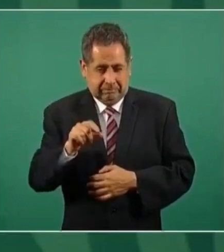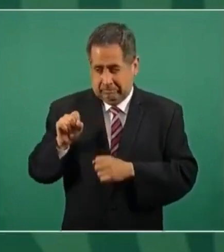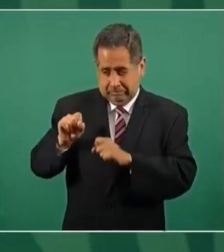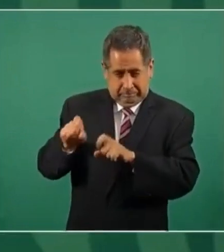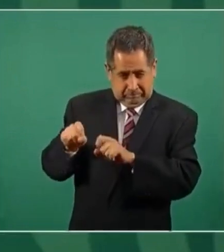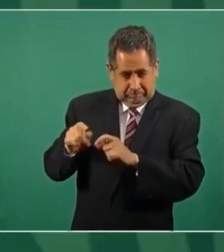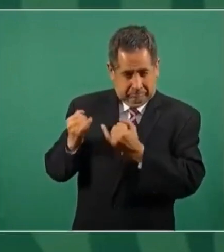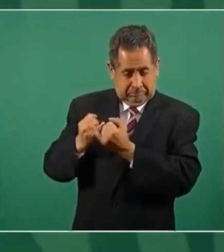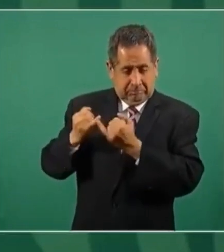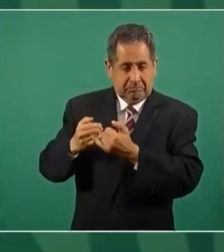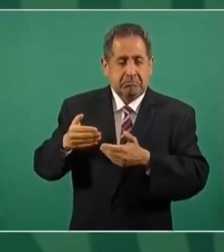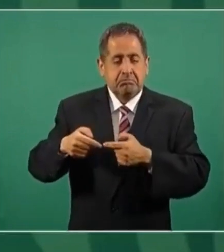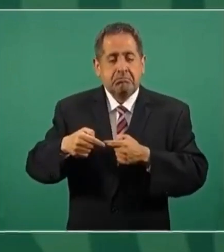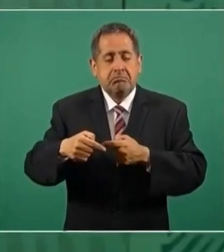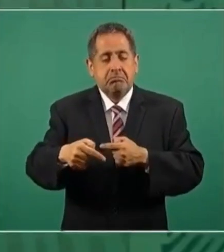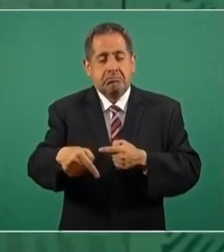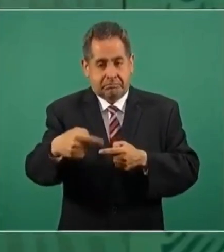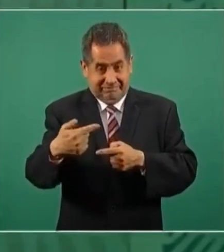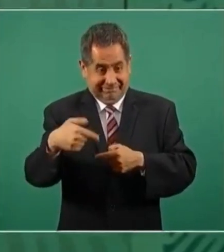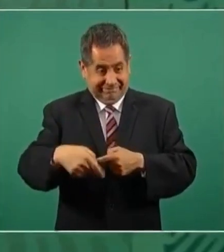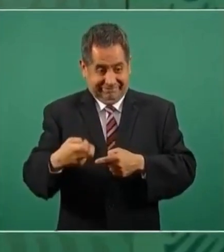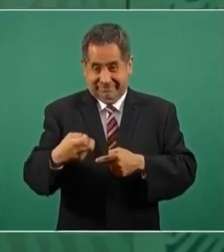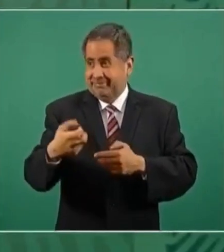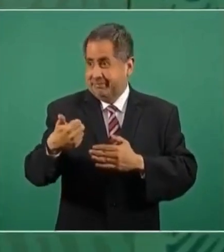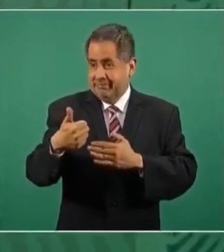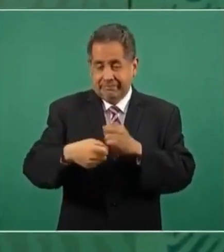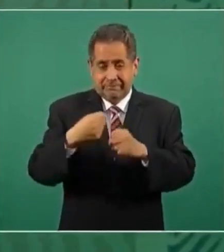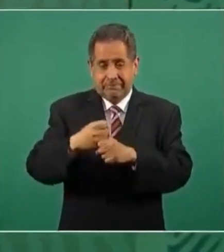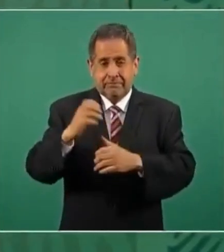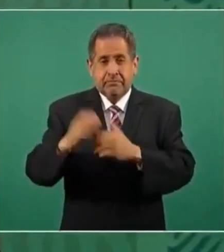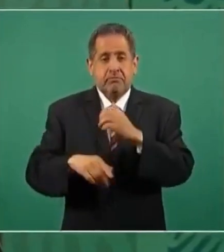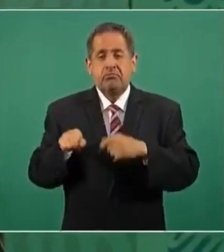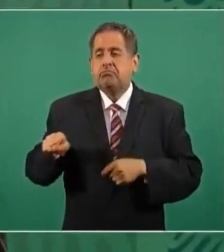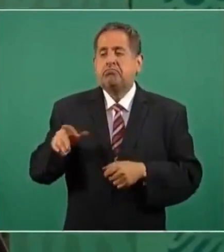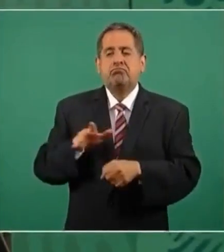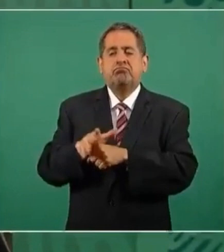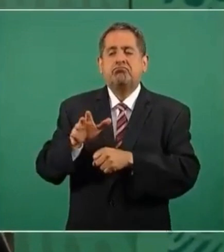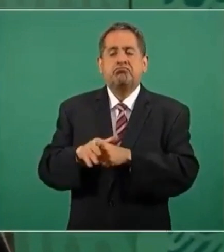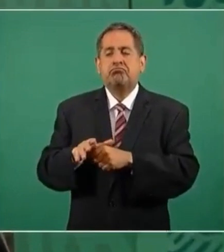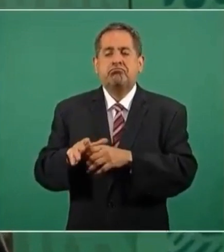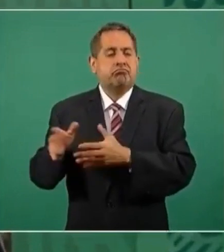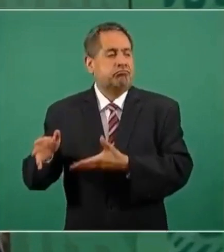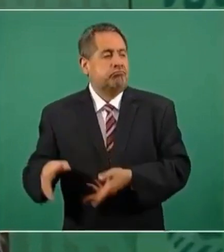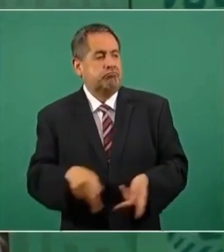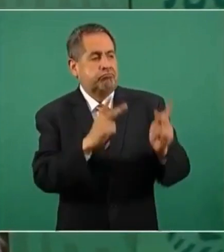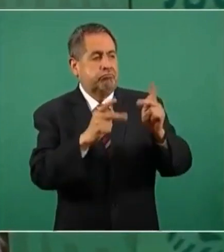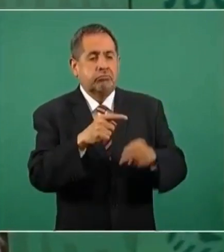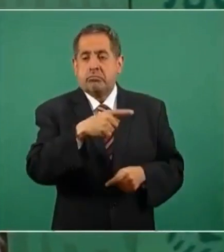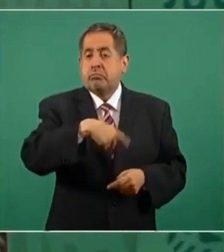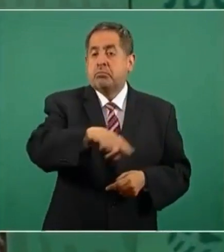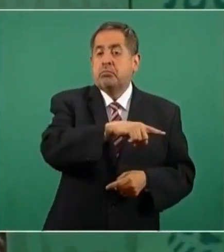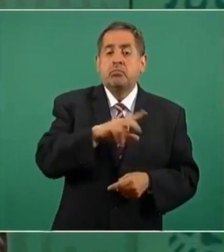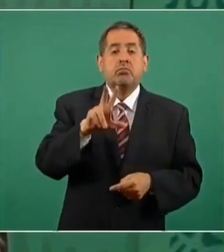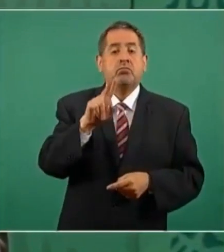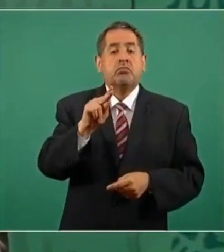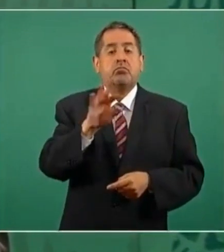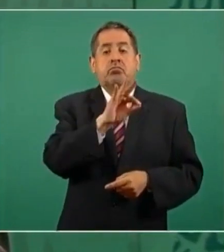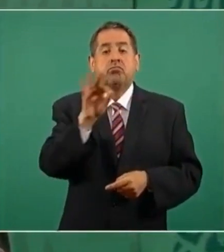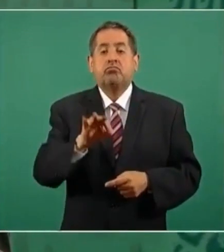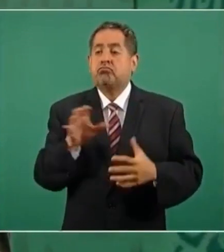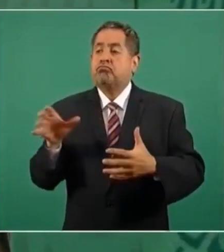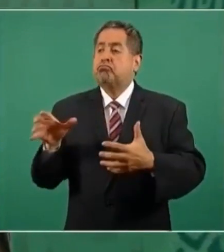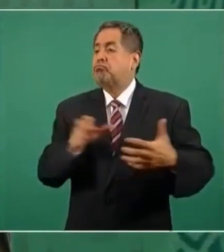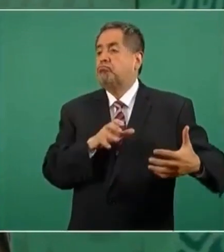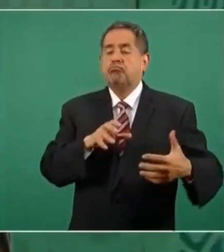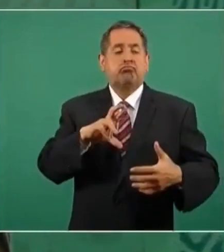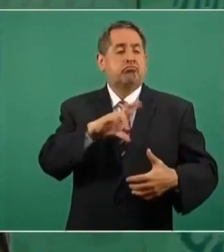final de este sexenio ellos iban a manejar el 80 por ciento del mercado de la